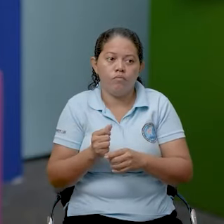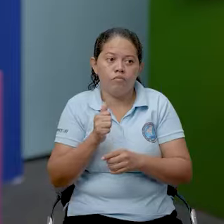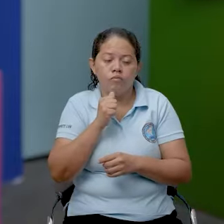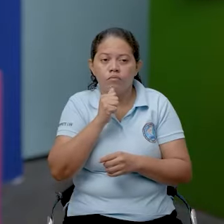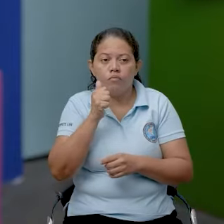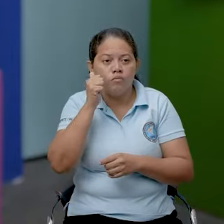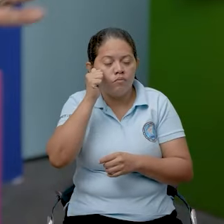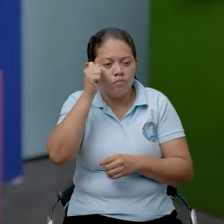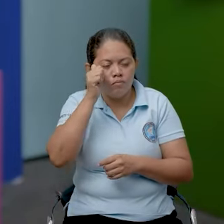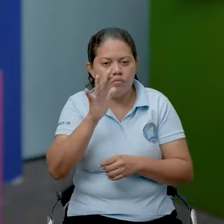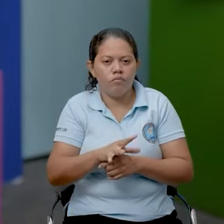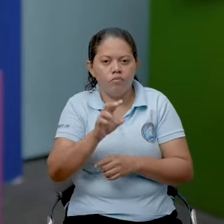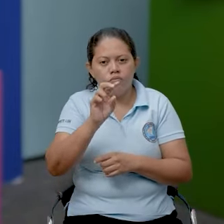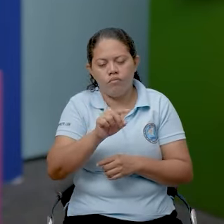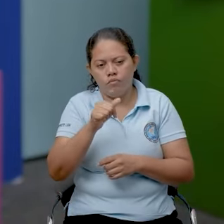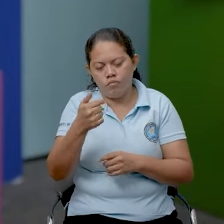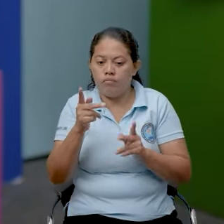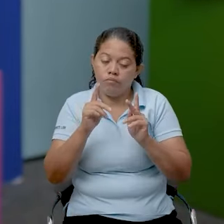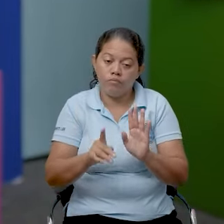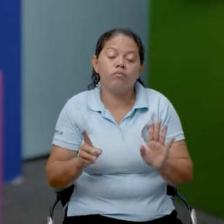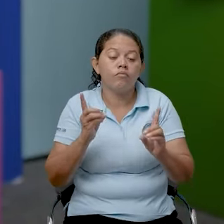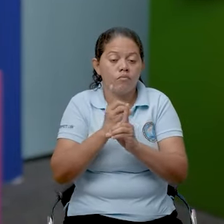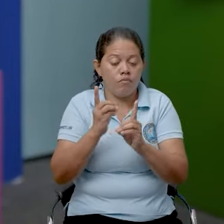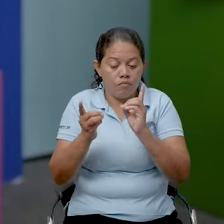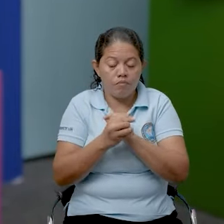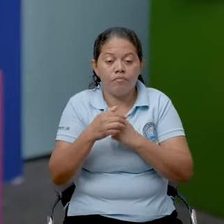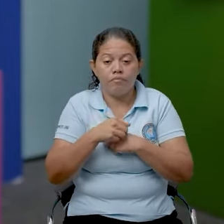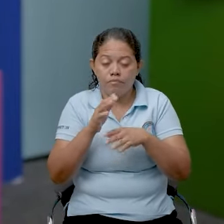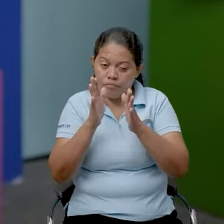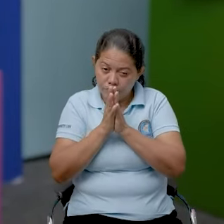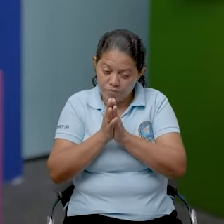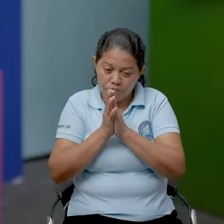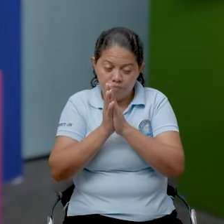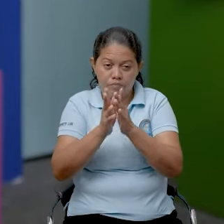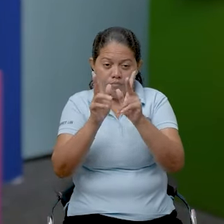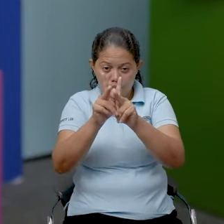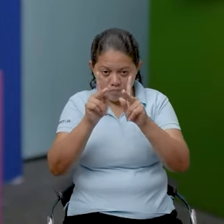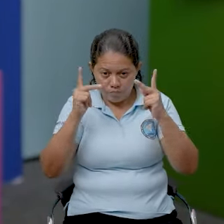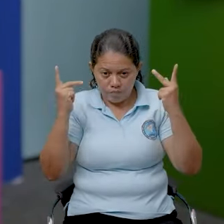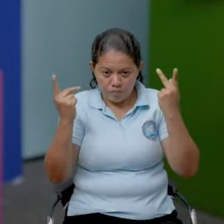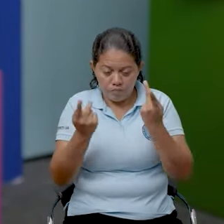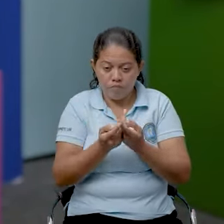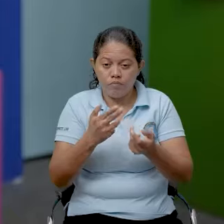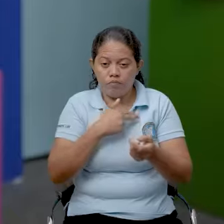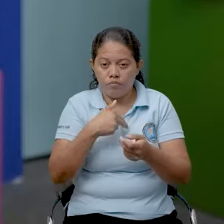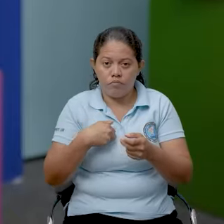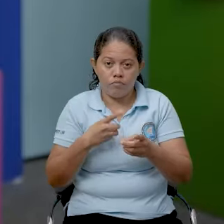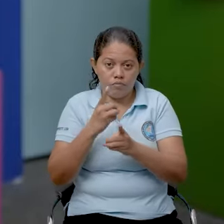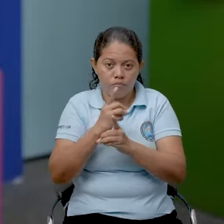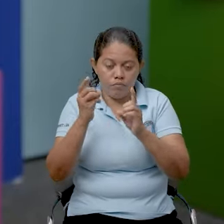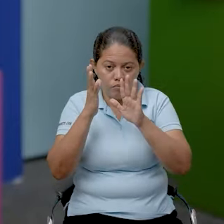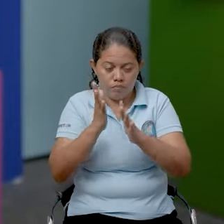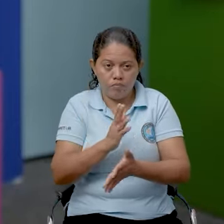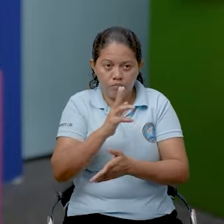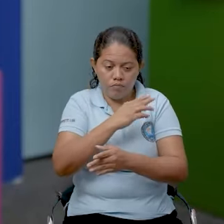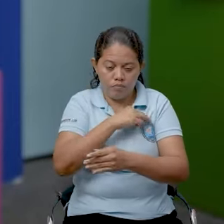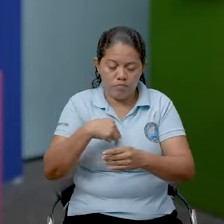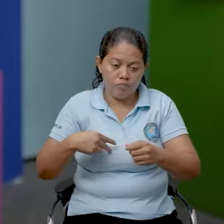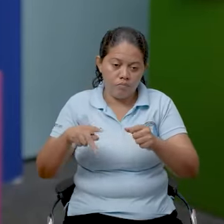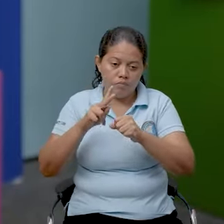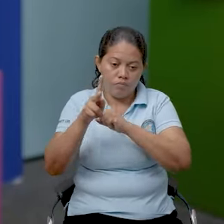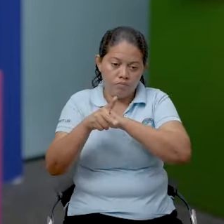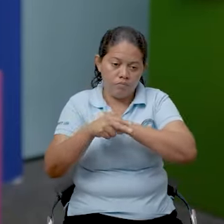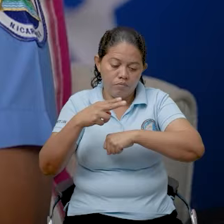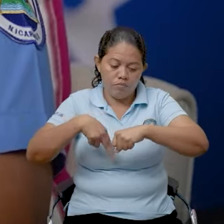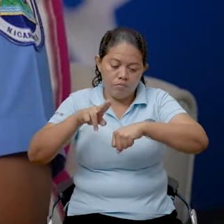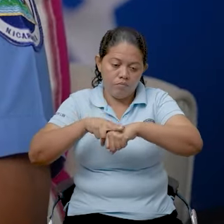ancianos y la vida de terceros, pues que eso es lo que le pedimos al pueblo nicaragüense. Nuestra intención como Policía Nacional